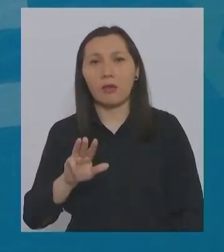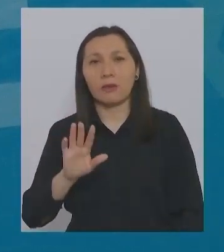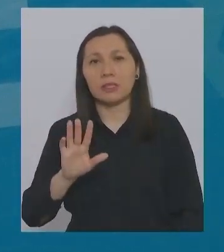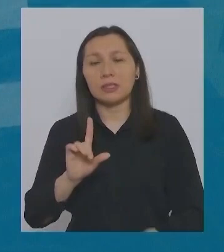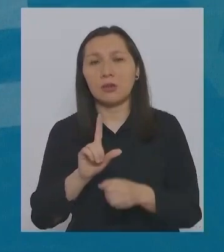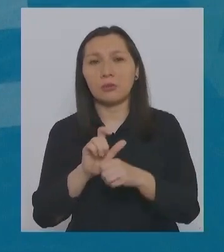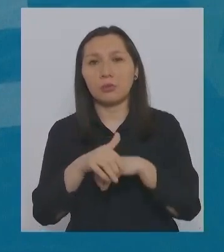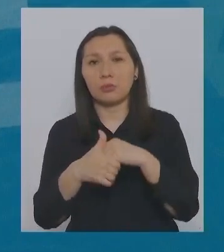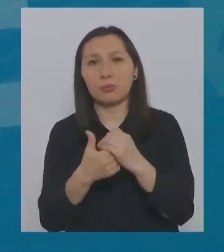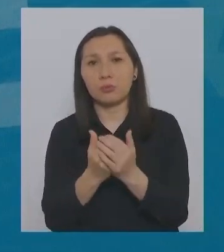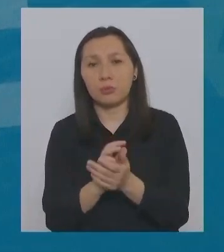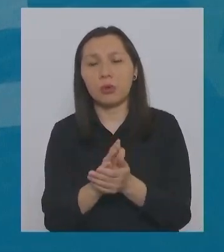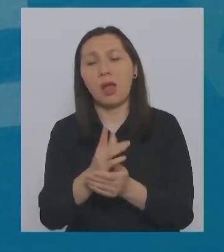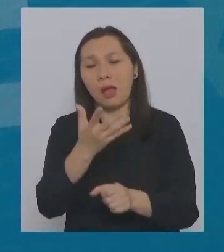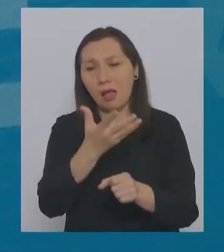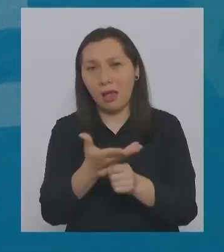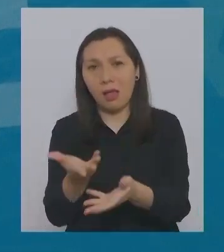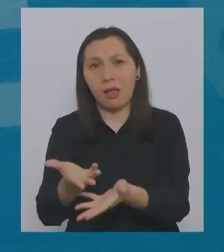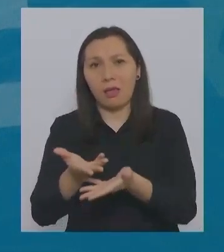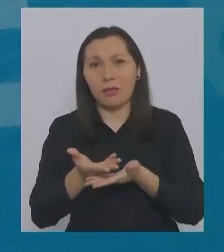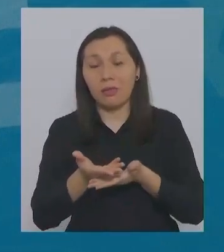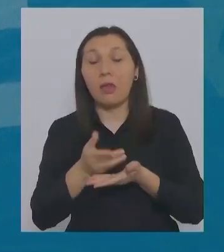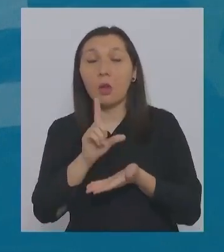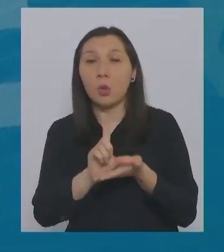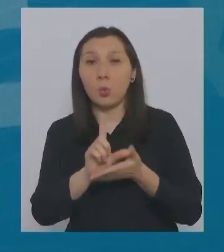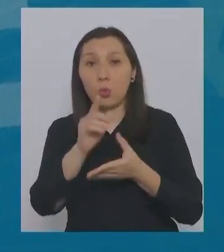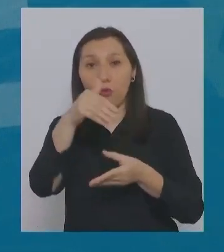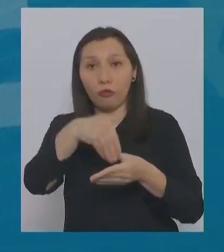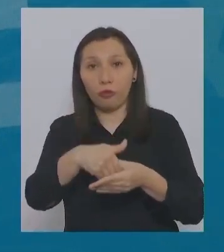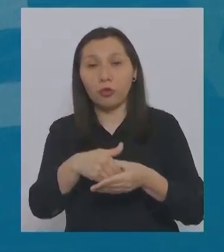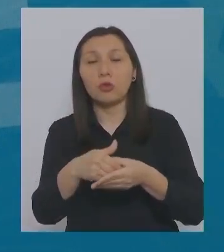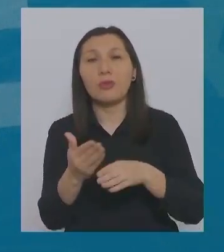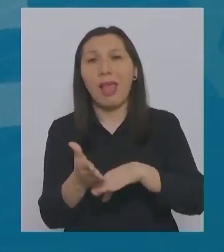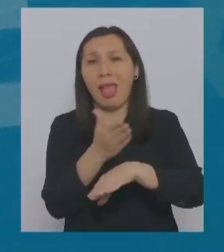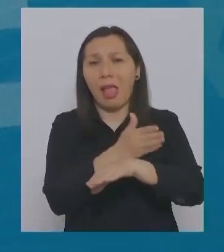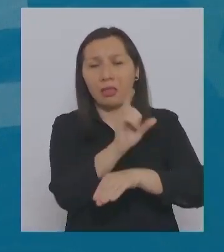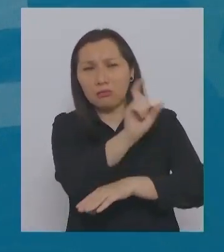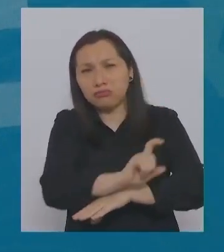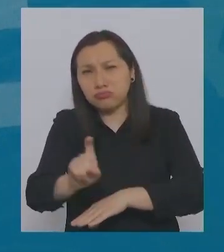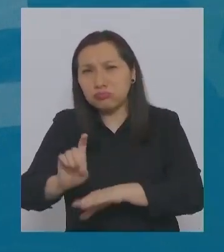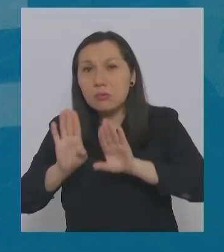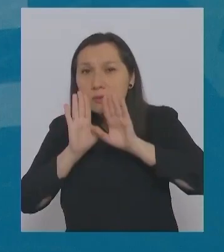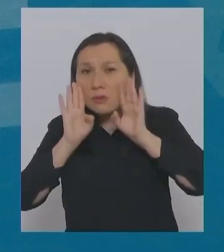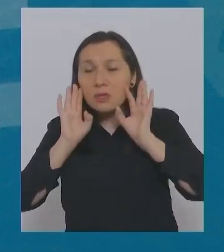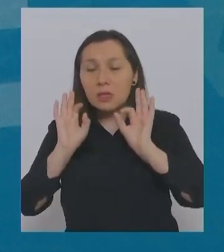alcohol gel, desinfectantes. Los lugares de votación se desinfectaron previamente, además.